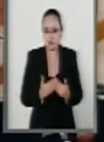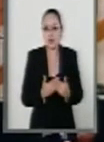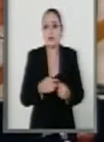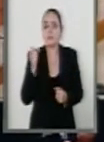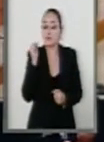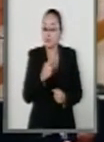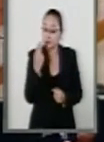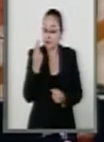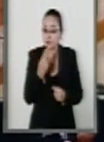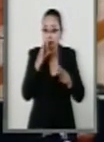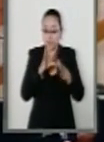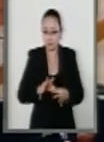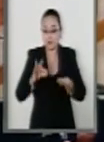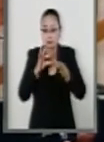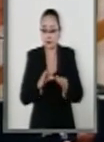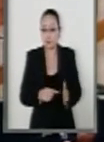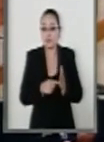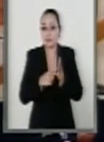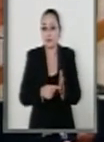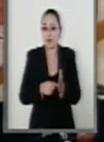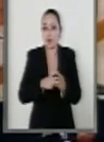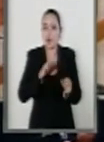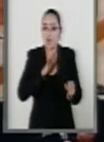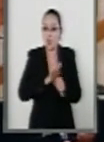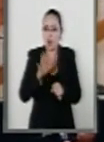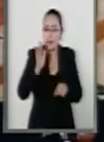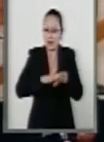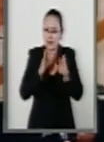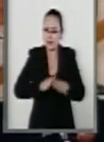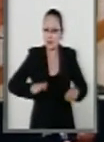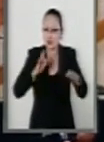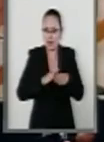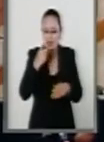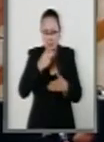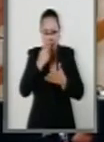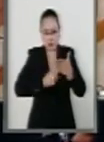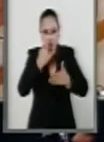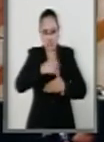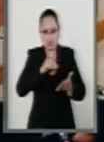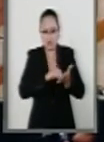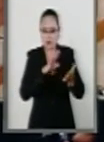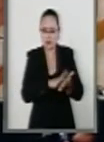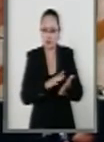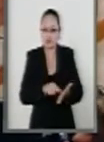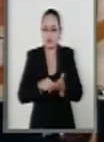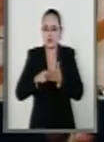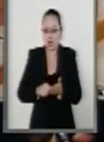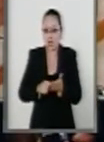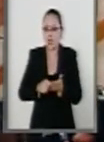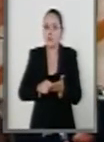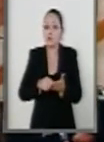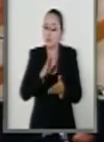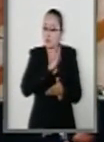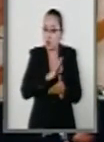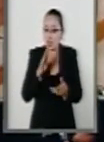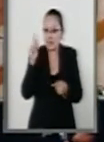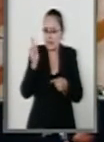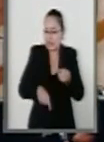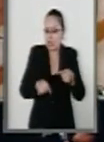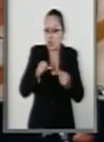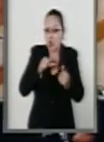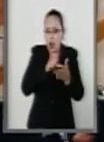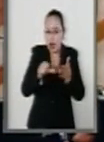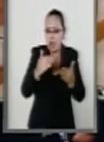necesario señalar que una de las partes más sustanciales del proyecto establece que serán excluidas o declaradas nulas